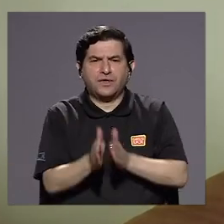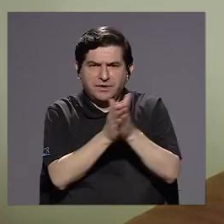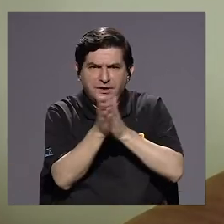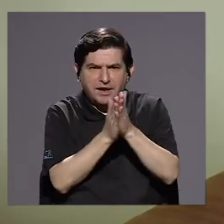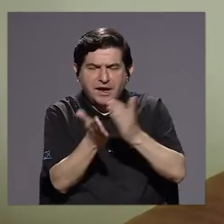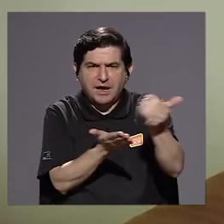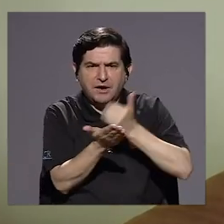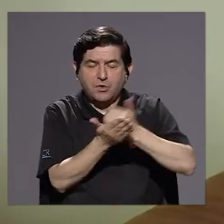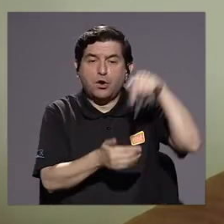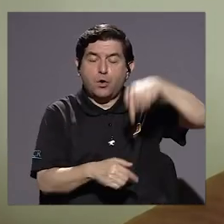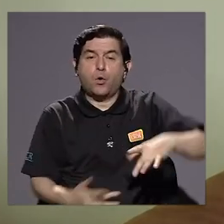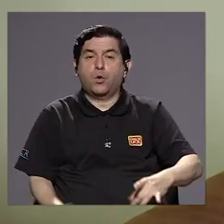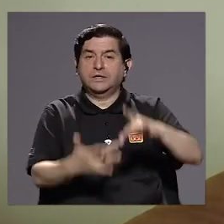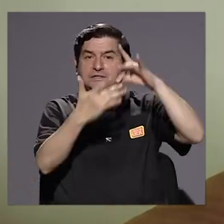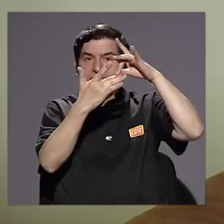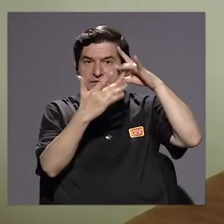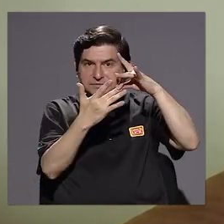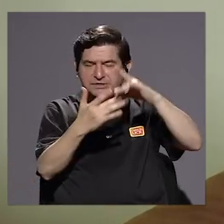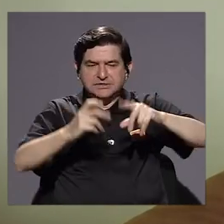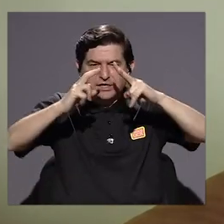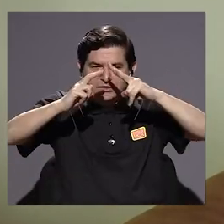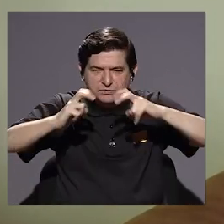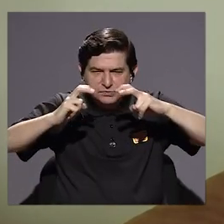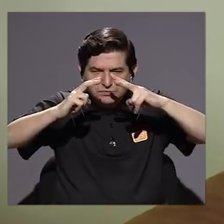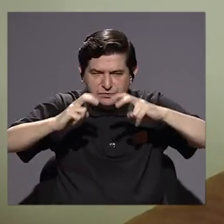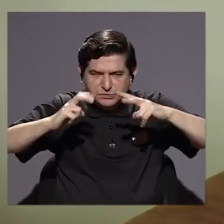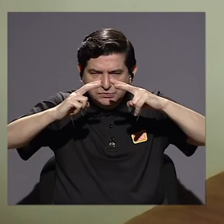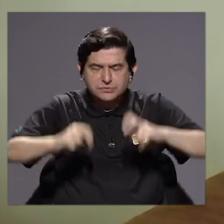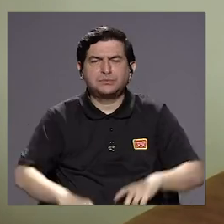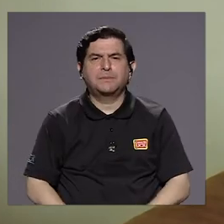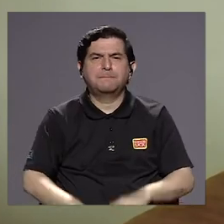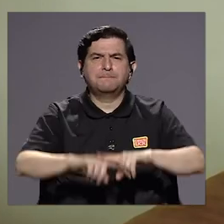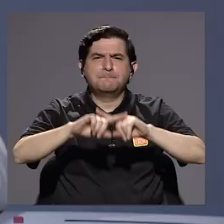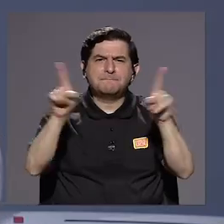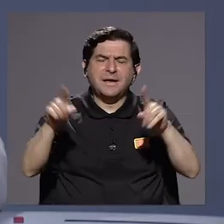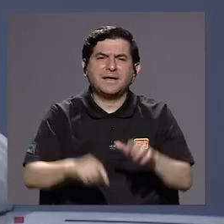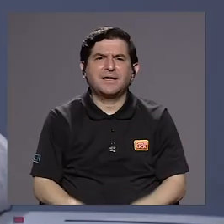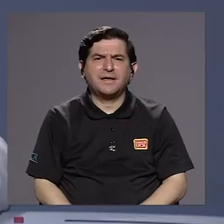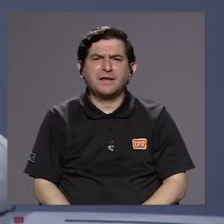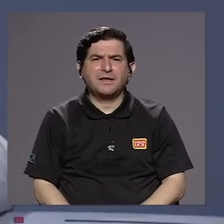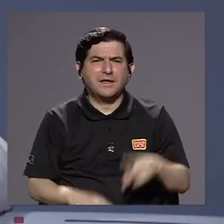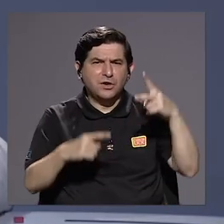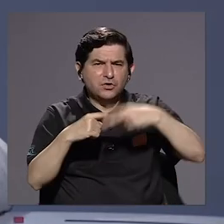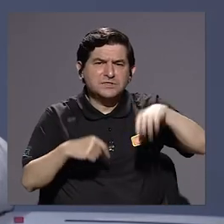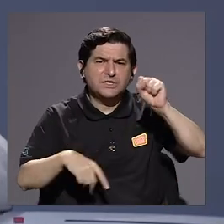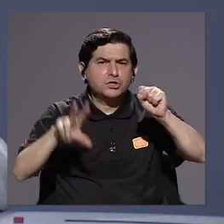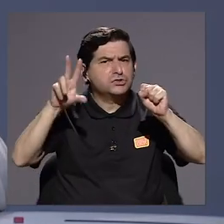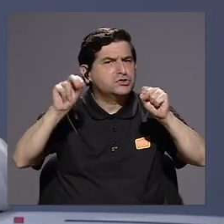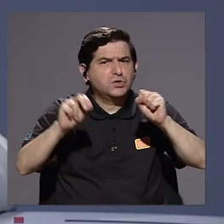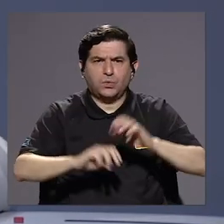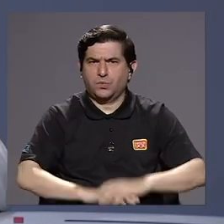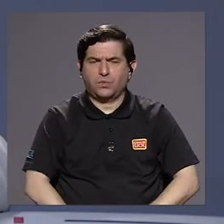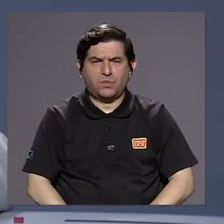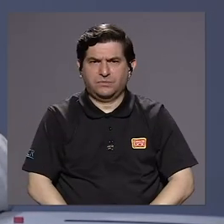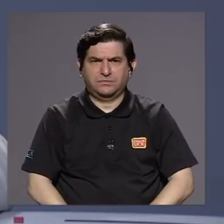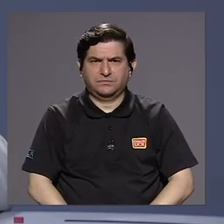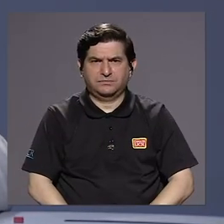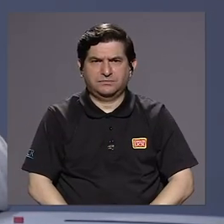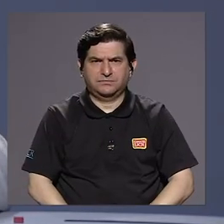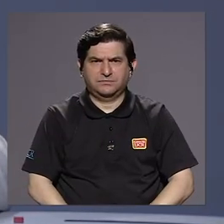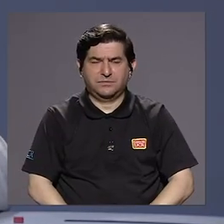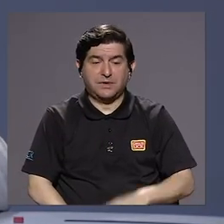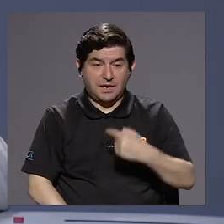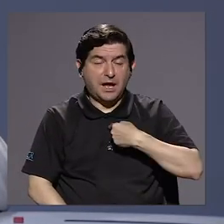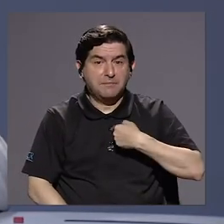El recurso hoy más que nunca hay que revisarlo. Pero se vienen o no se vienen despidos, Doña Gisela. Me